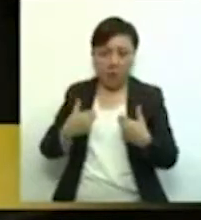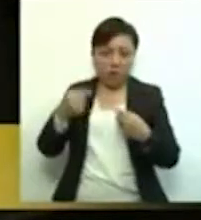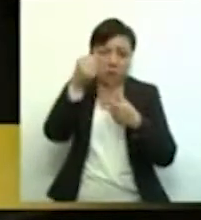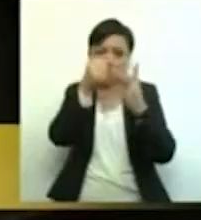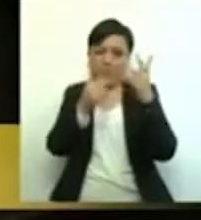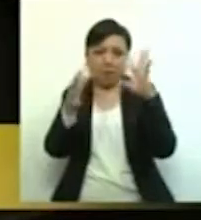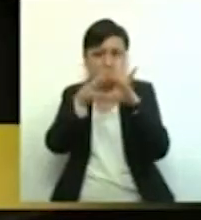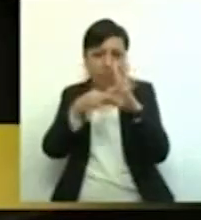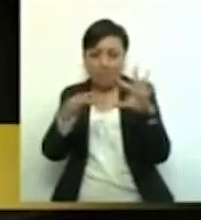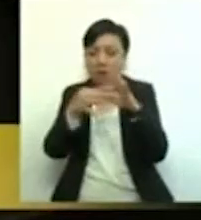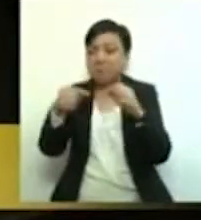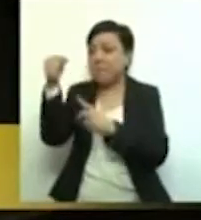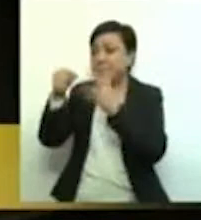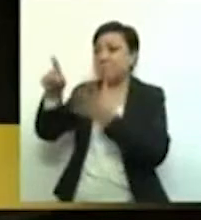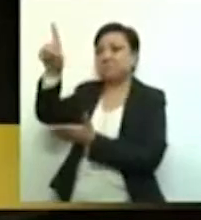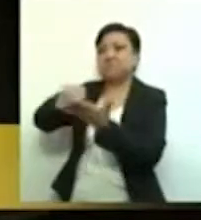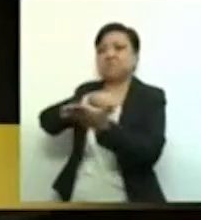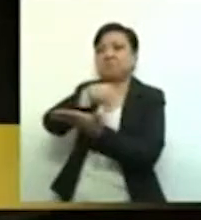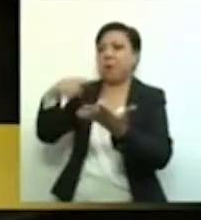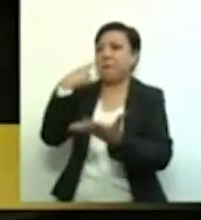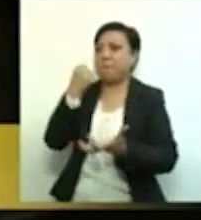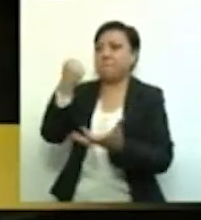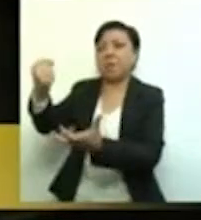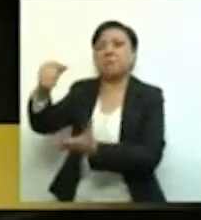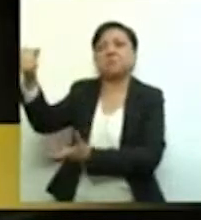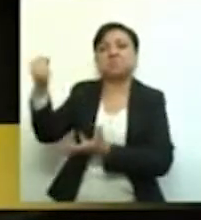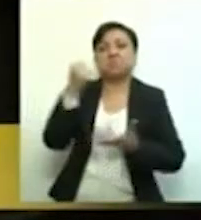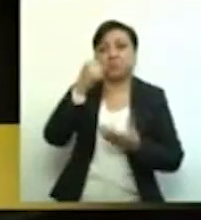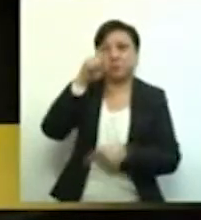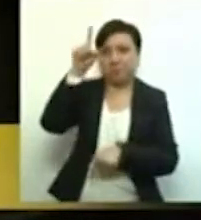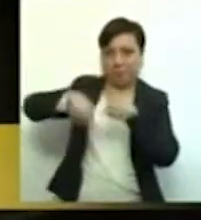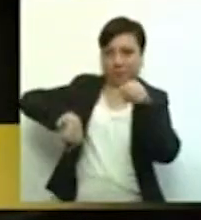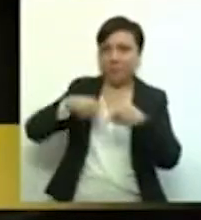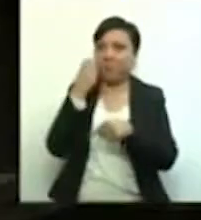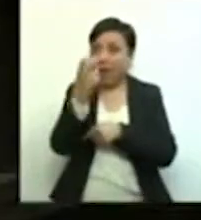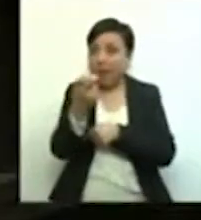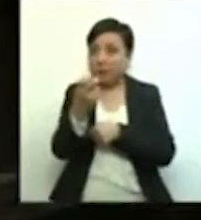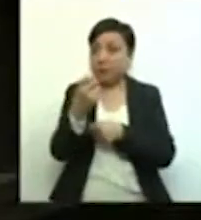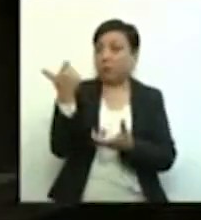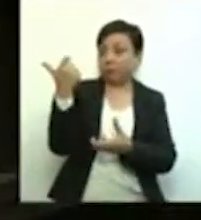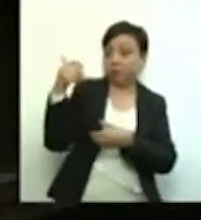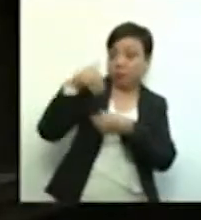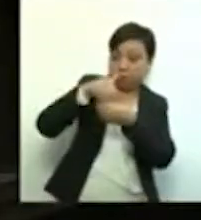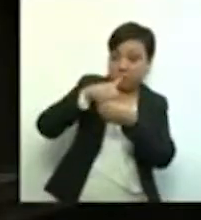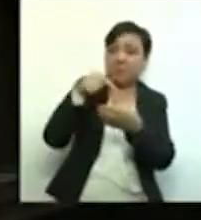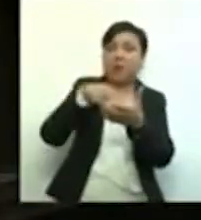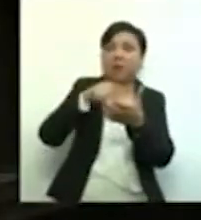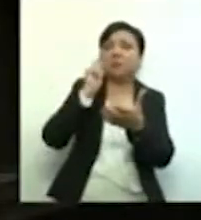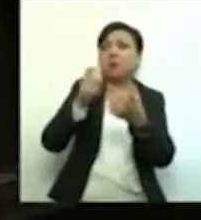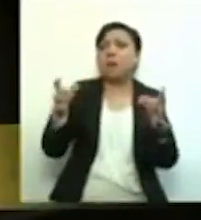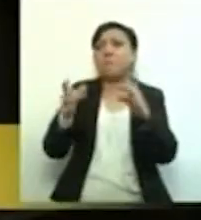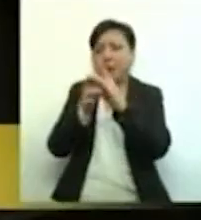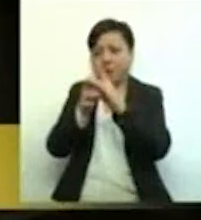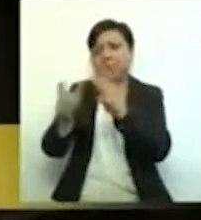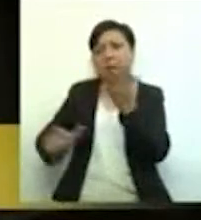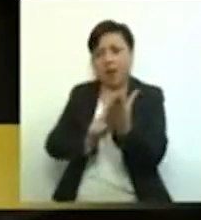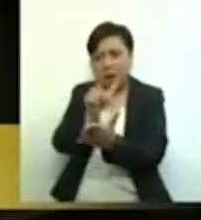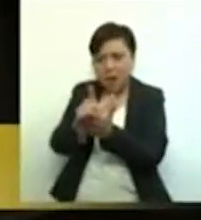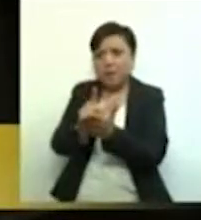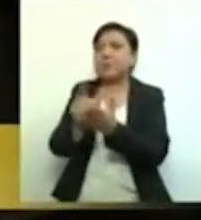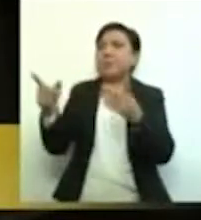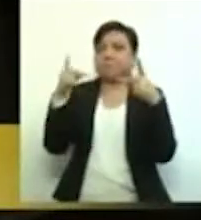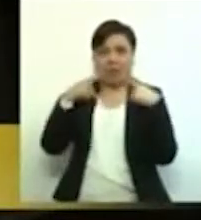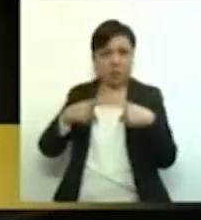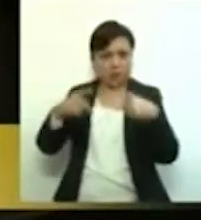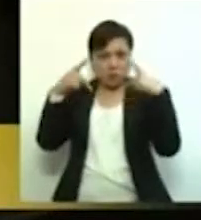mencionar algunos. Quiero ilustrar a la Asamblea señalando que los fideicomisos son actos jurídicos de confianza en el que una